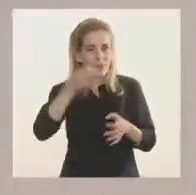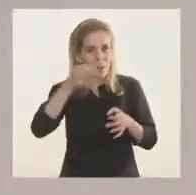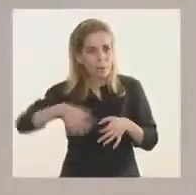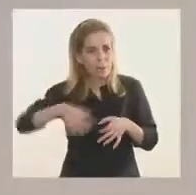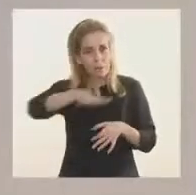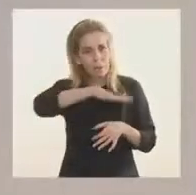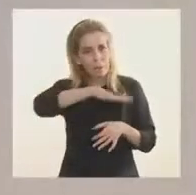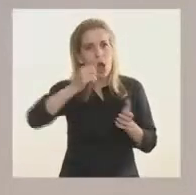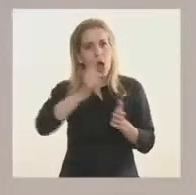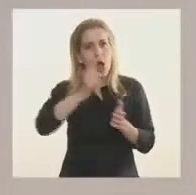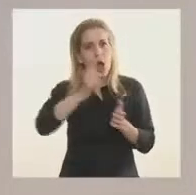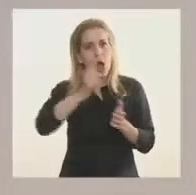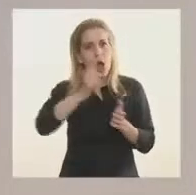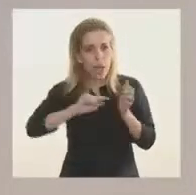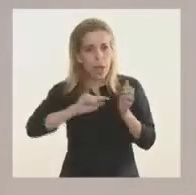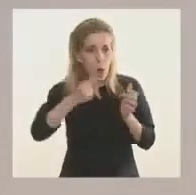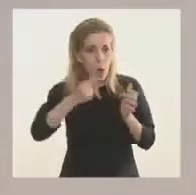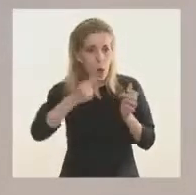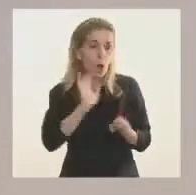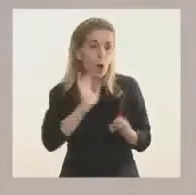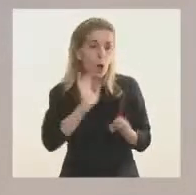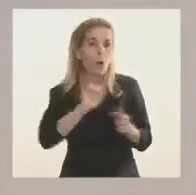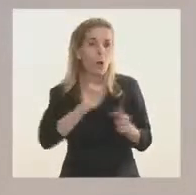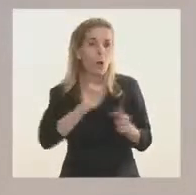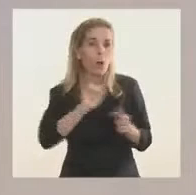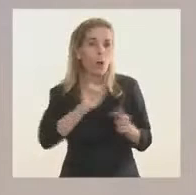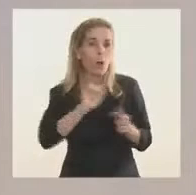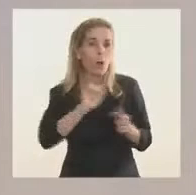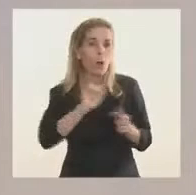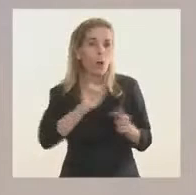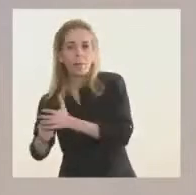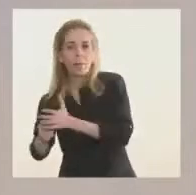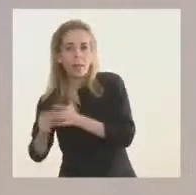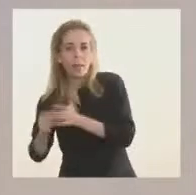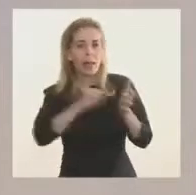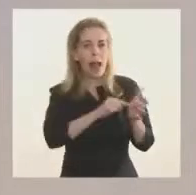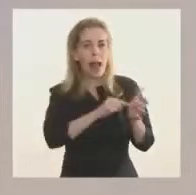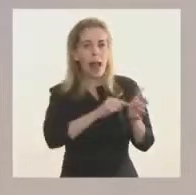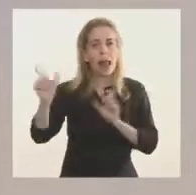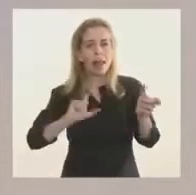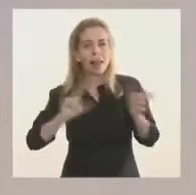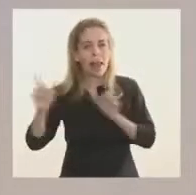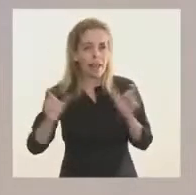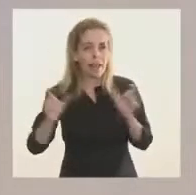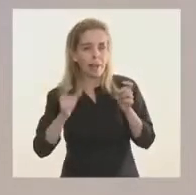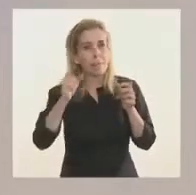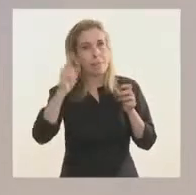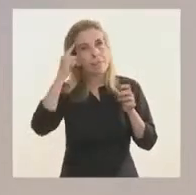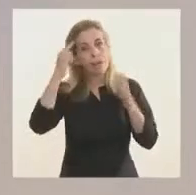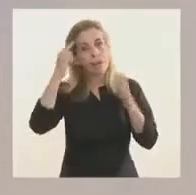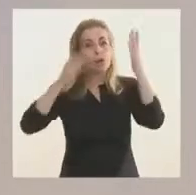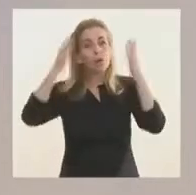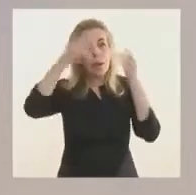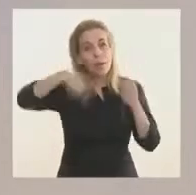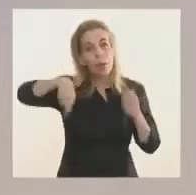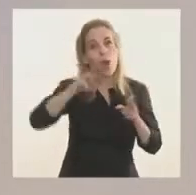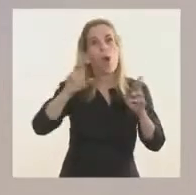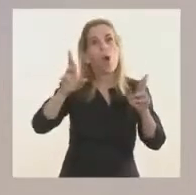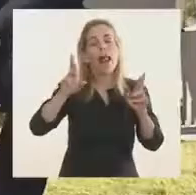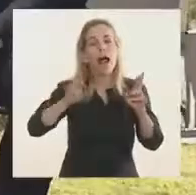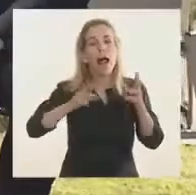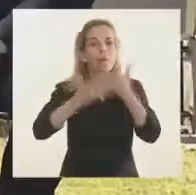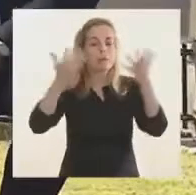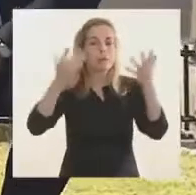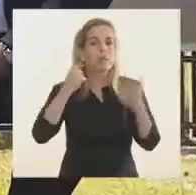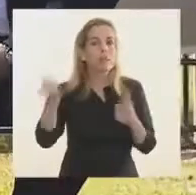una ciudad que es una de las capitales alternativas, en la que soñamos que todo su gabinete pueda estar presente, ni bien